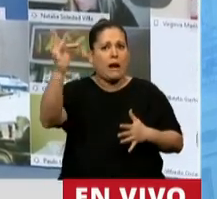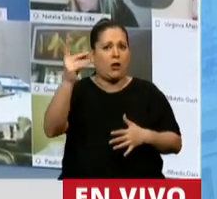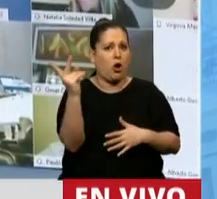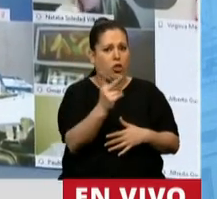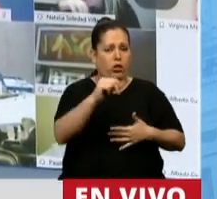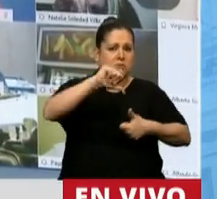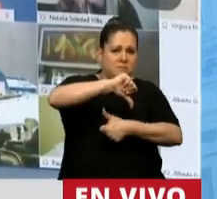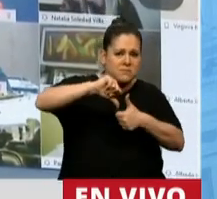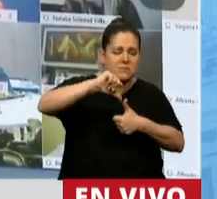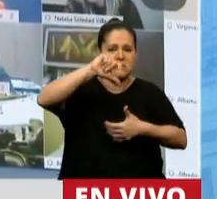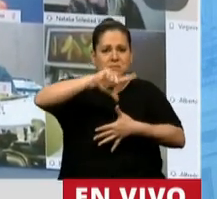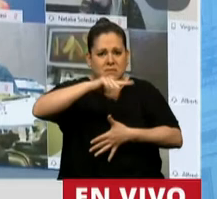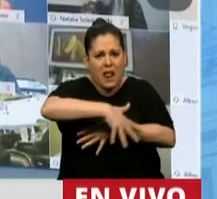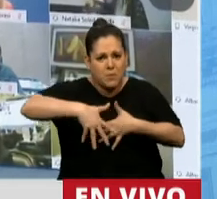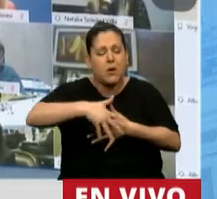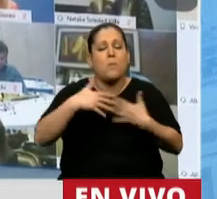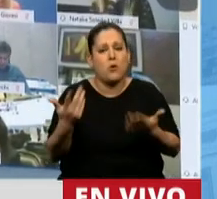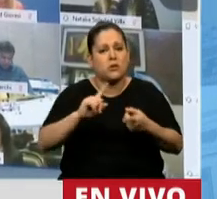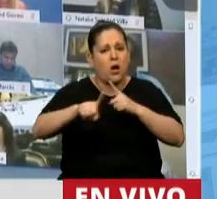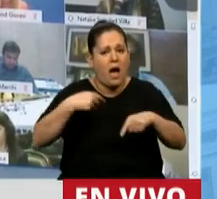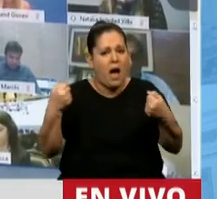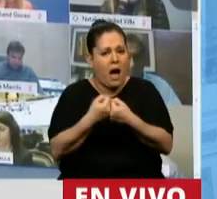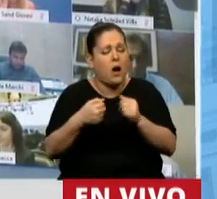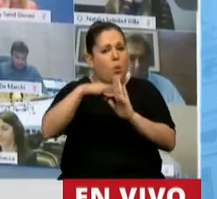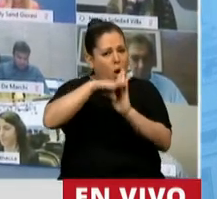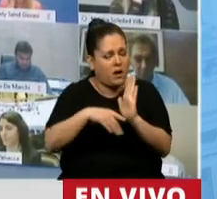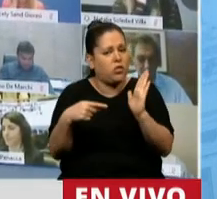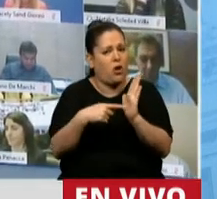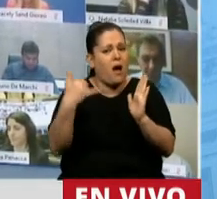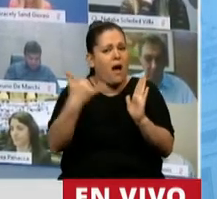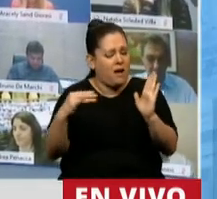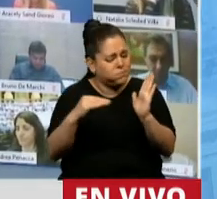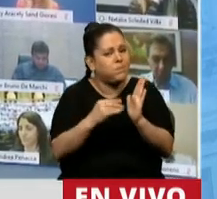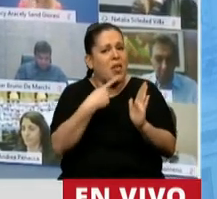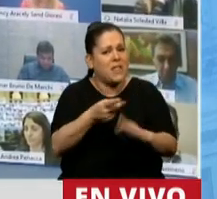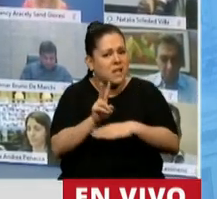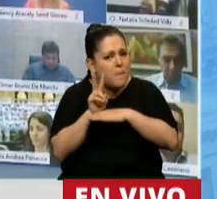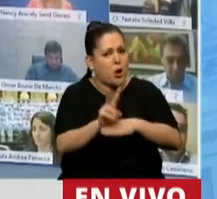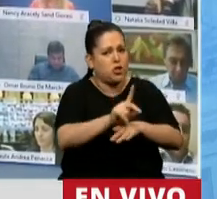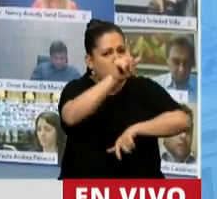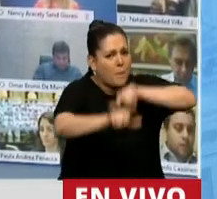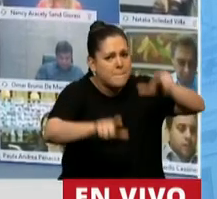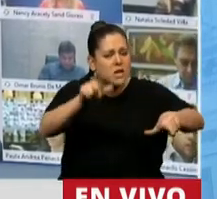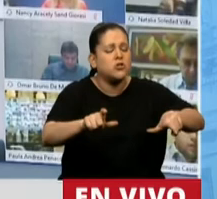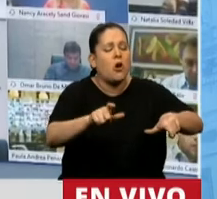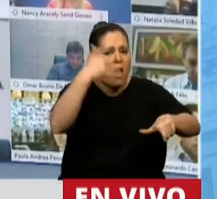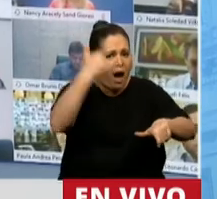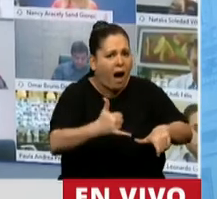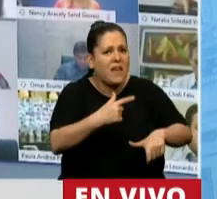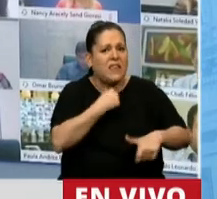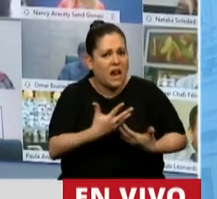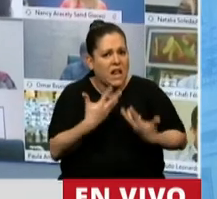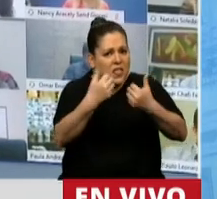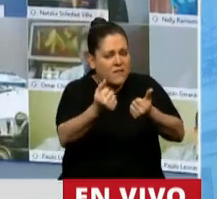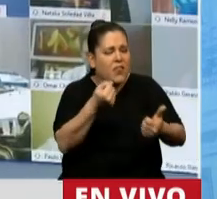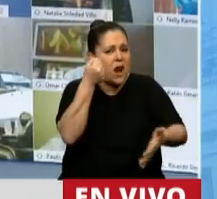es el primer acuerdo mundial con cláusula vinculante de protección de personas comprometidas con la defensa